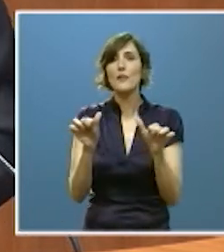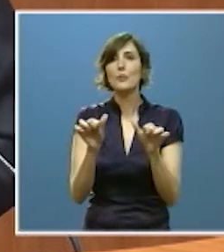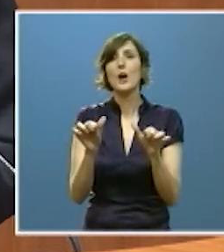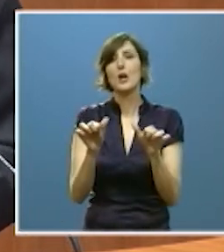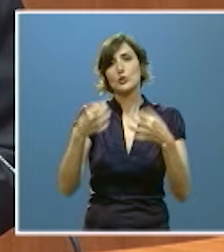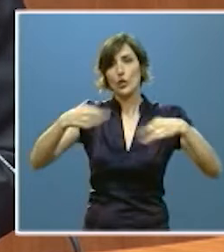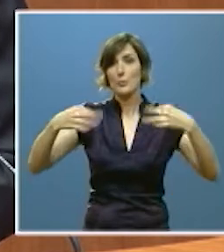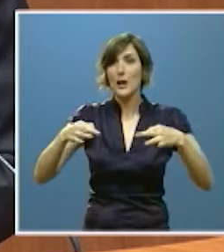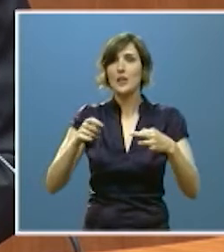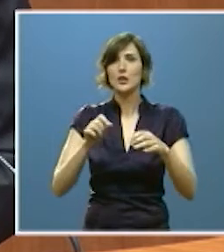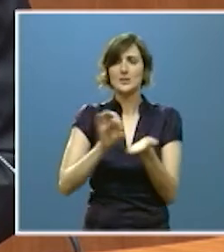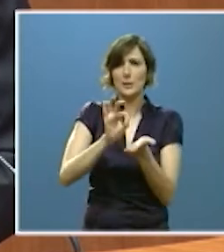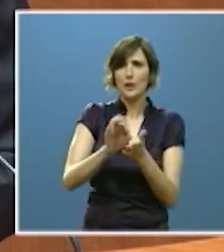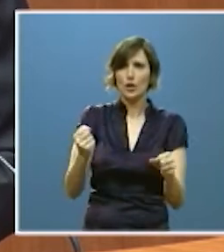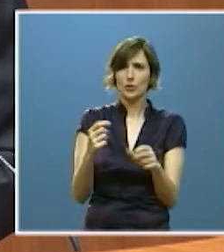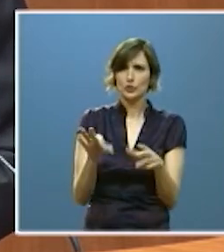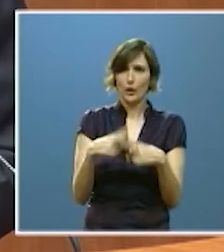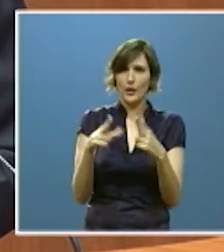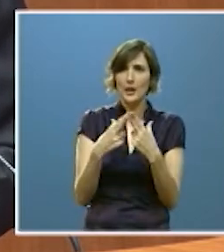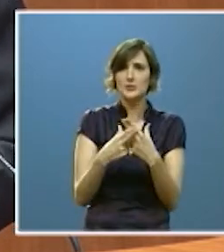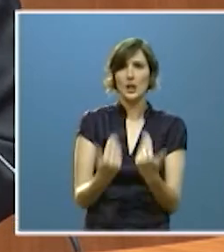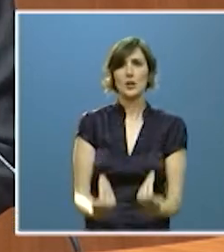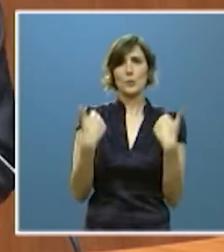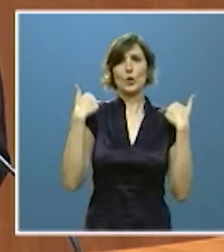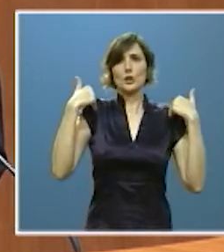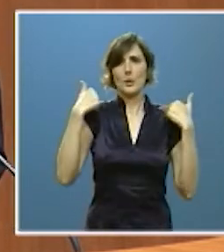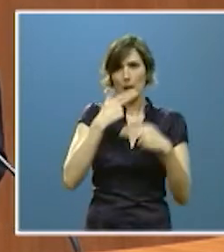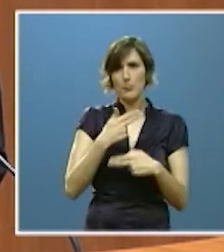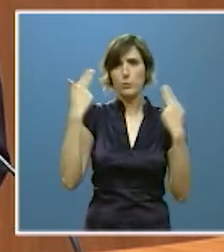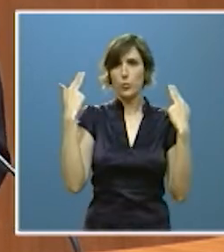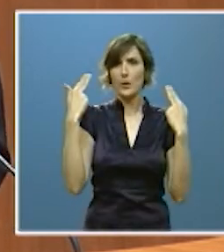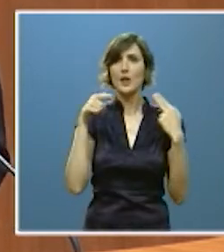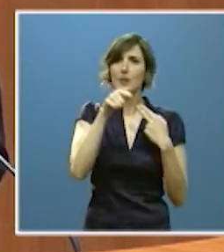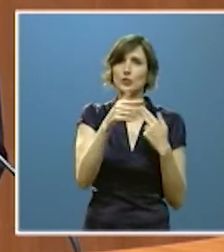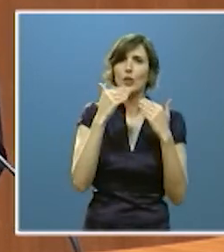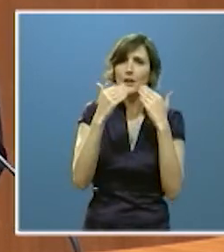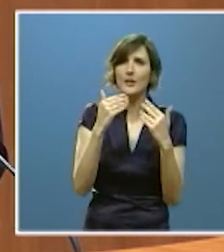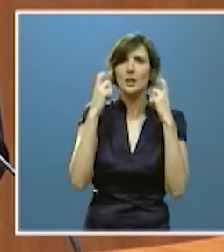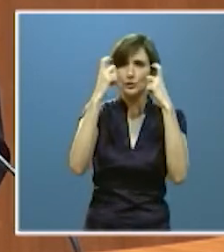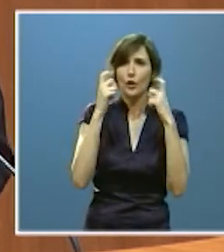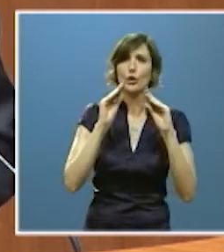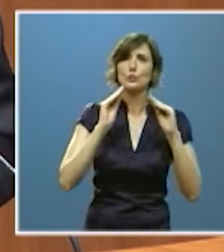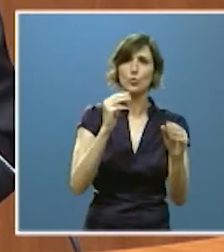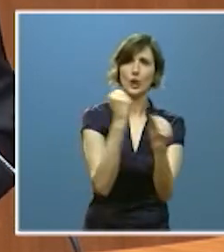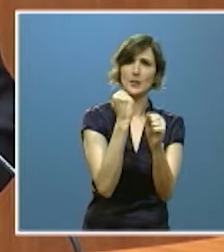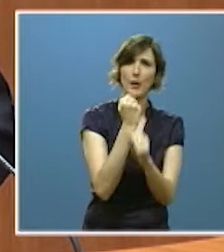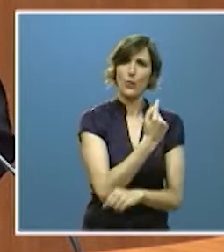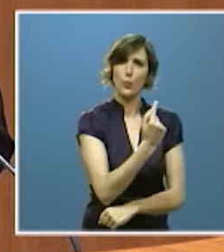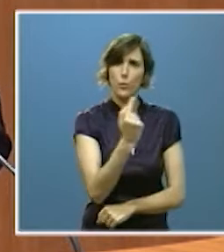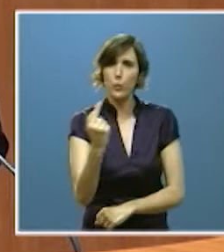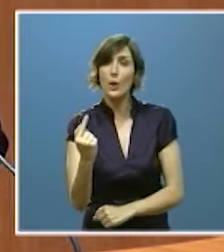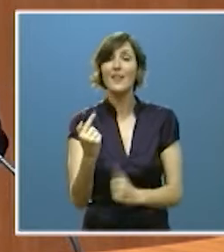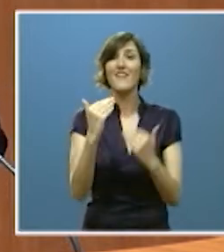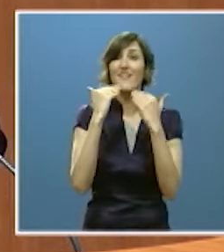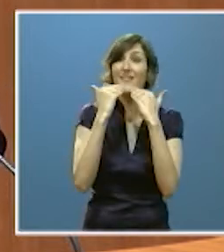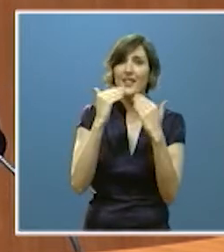de unos servicios sociales de responsabilidad pública que gracias sobre todo al esfuerzo de sus profesionales siguen